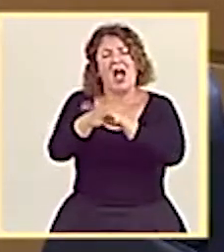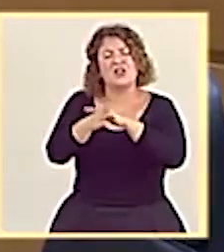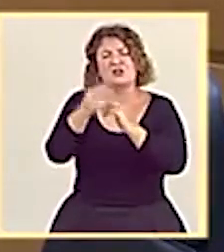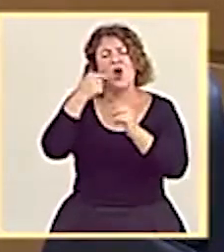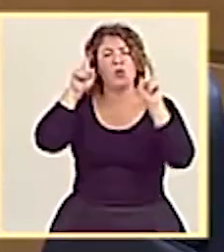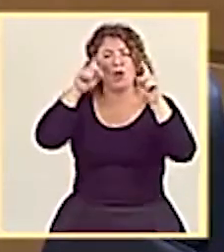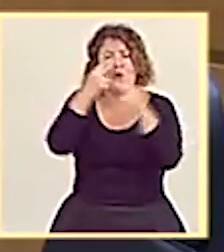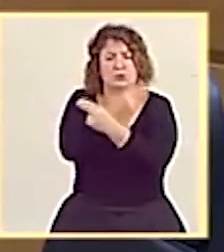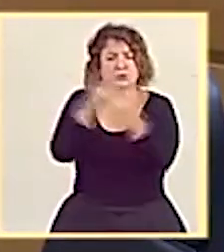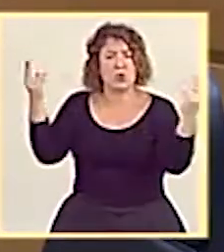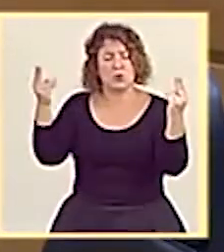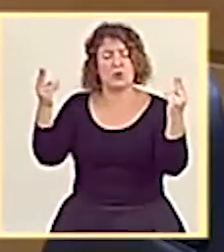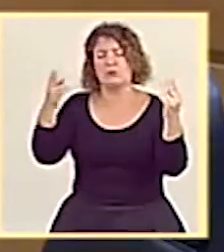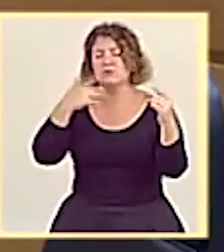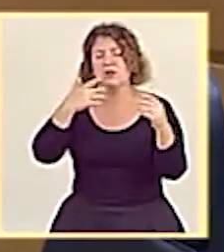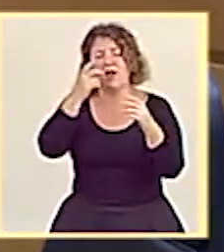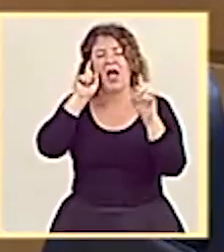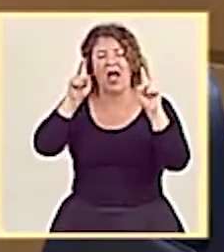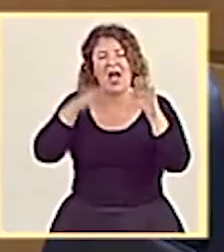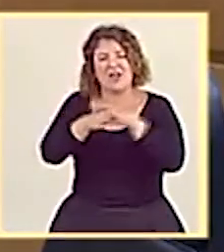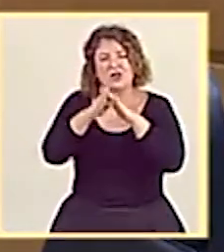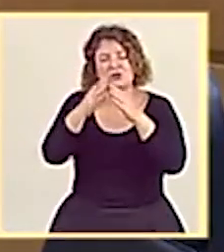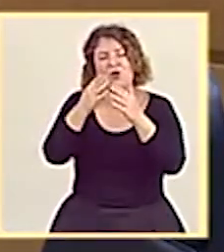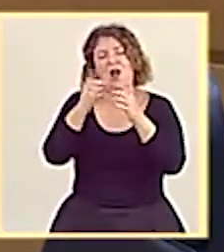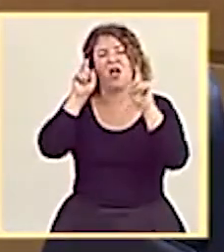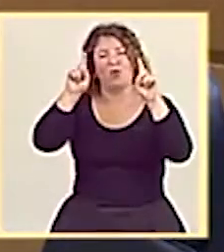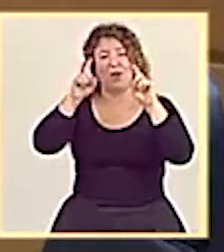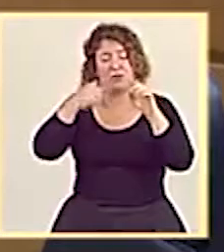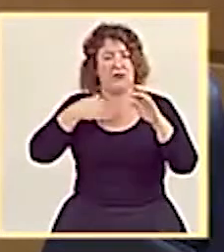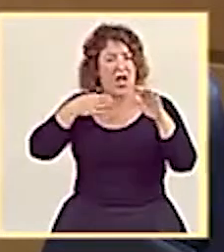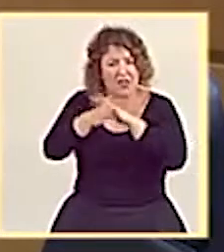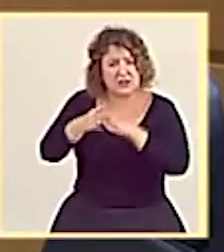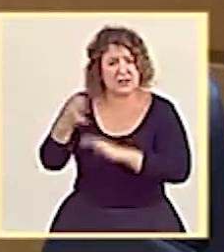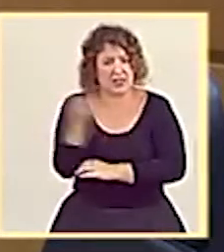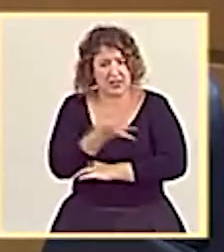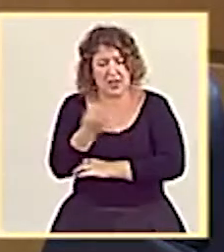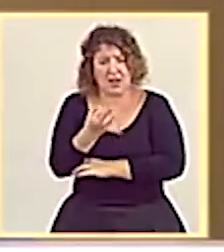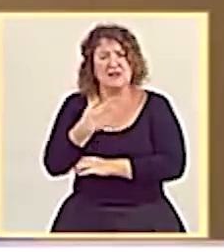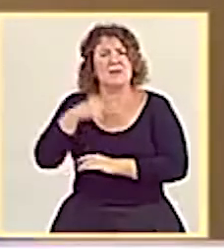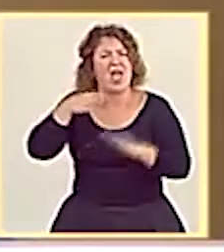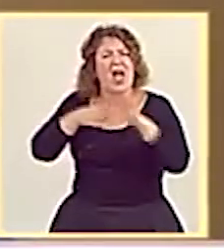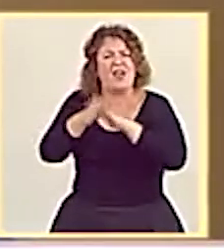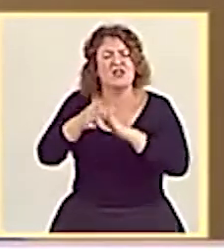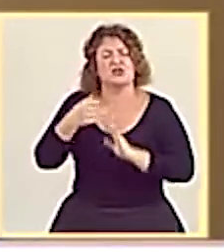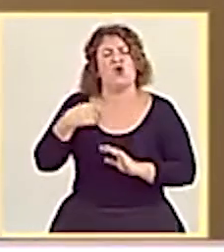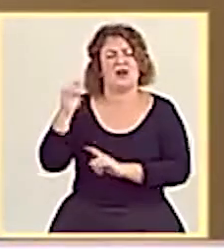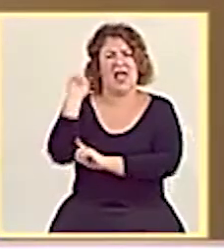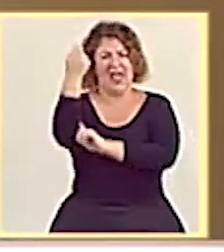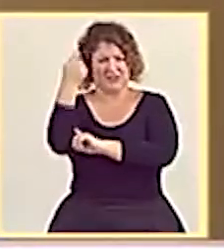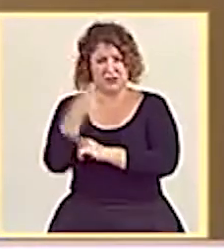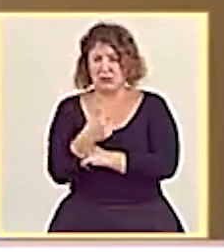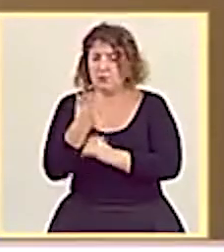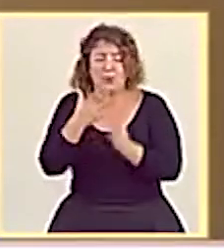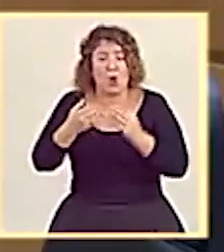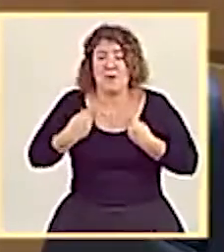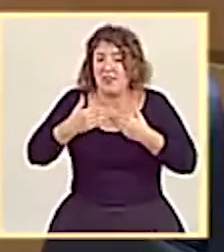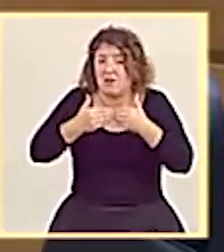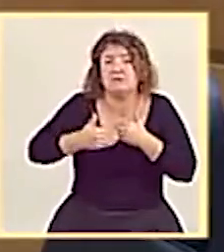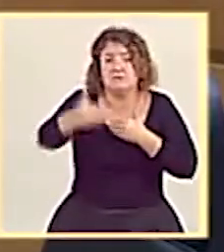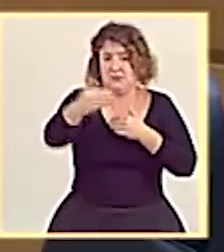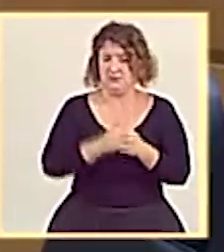educación, sino su culminación con éxito, porque tienen que enfrentar toda una vida. Y he de decirle, no,